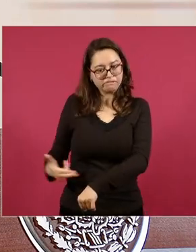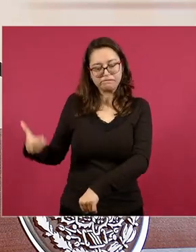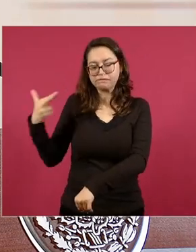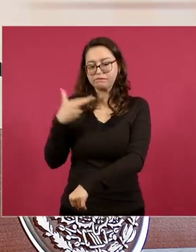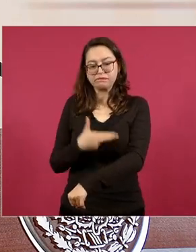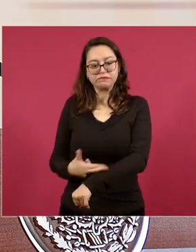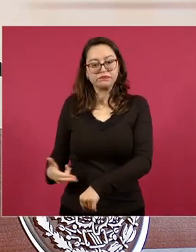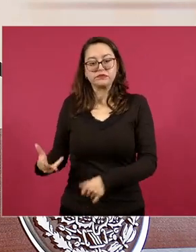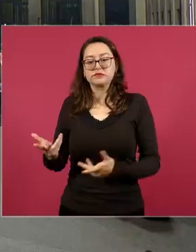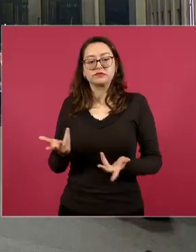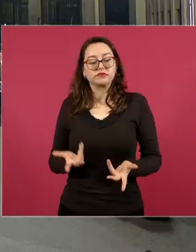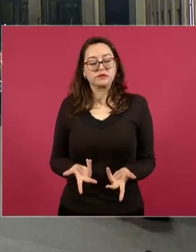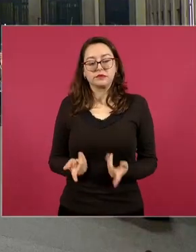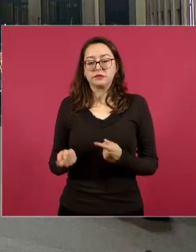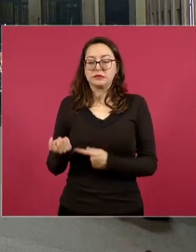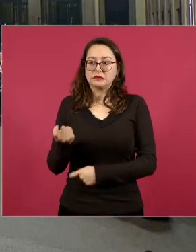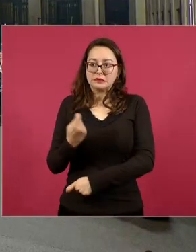una gestión trámites